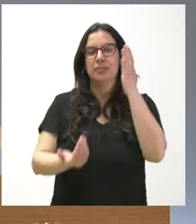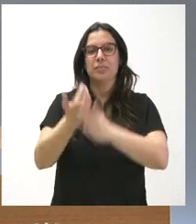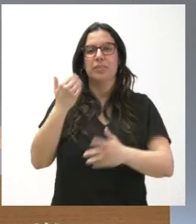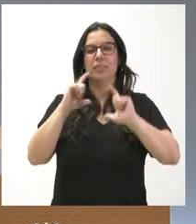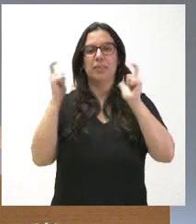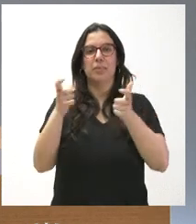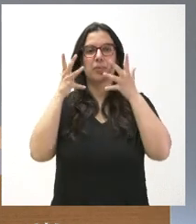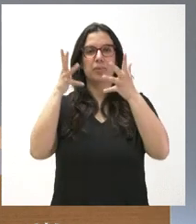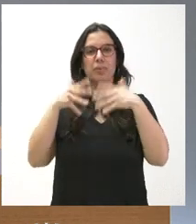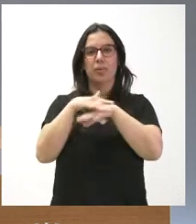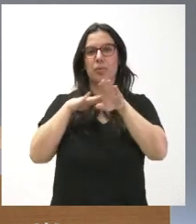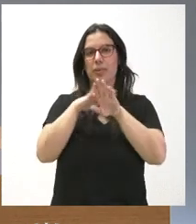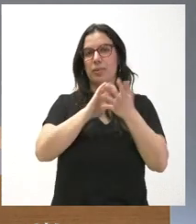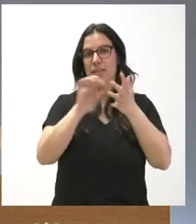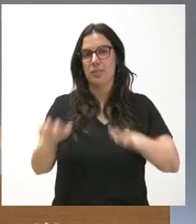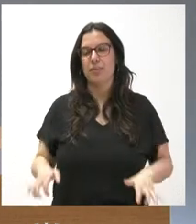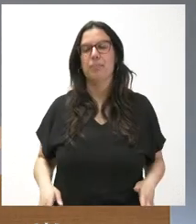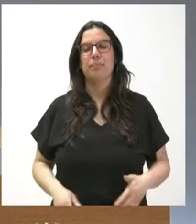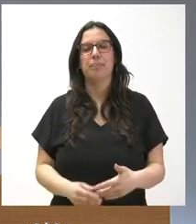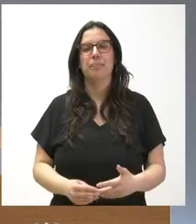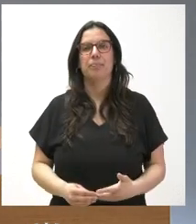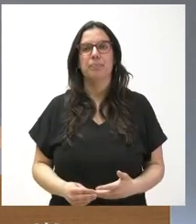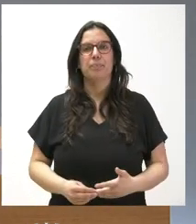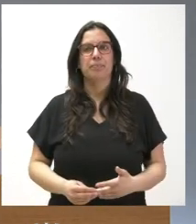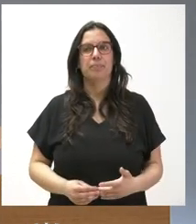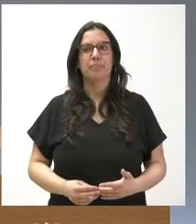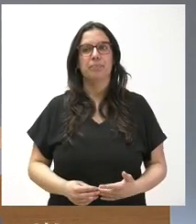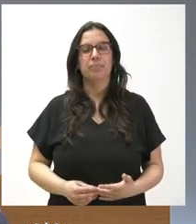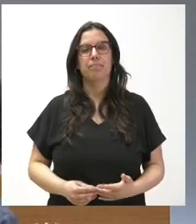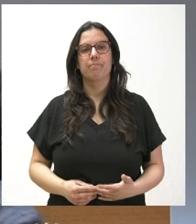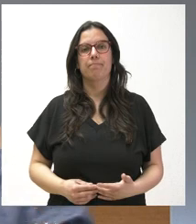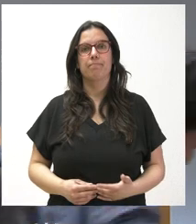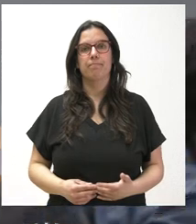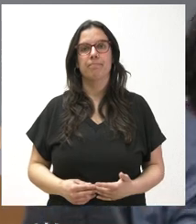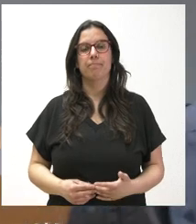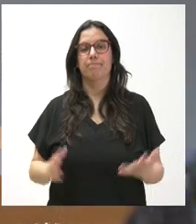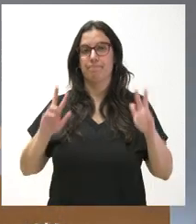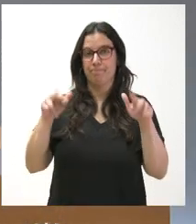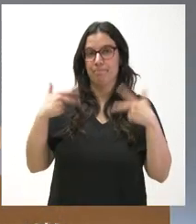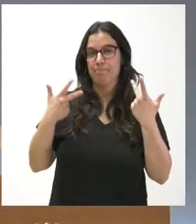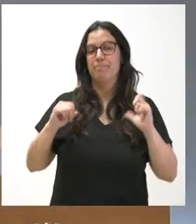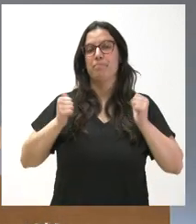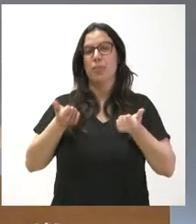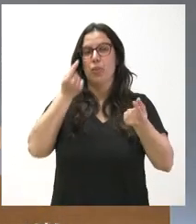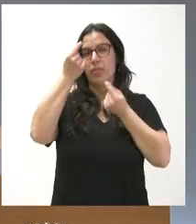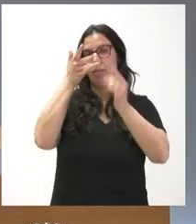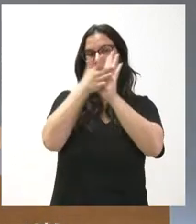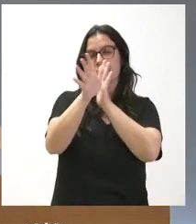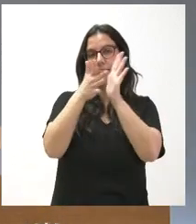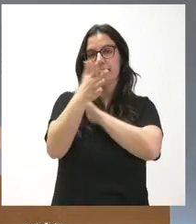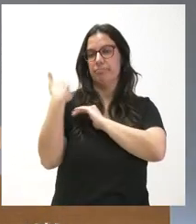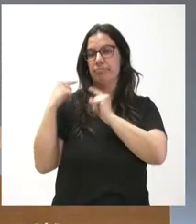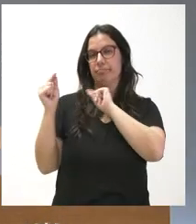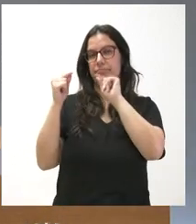del Consejo de Gobierno de Castilla y León y, con su permiso, paso a detallar lo que son los principales